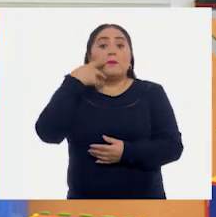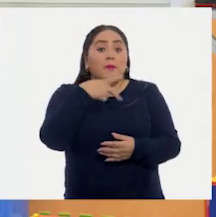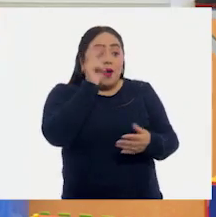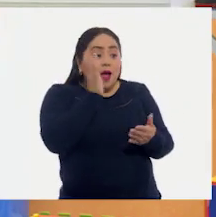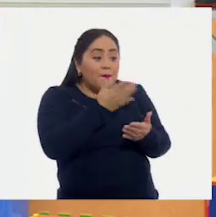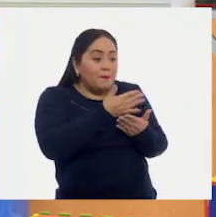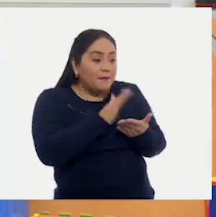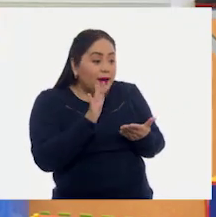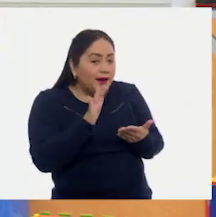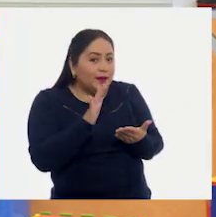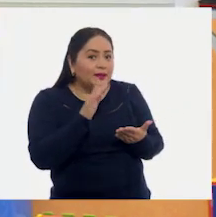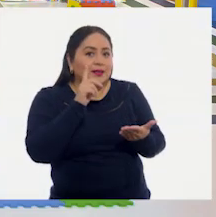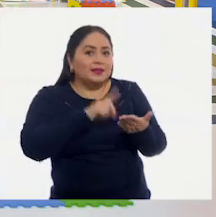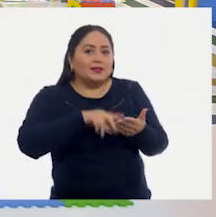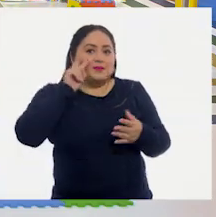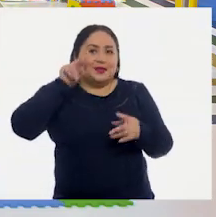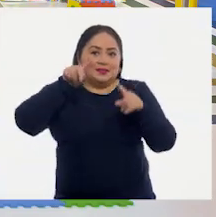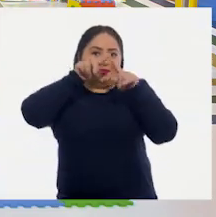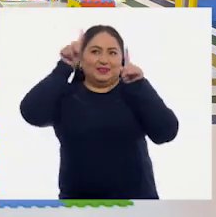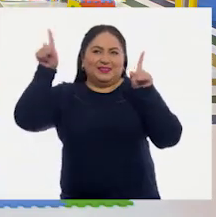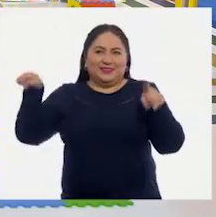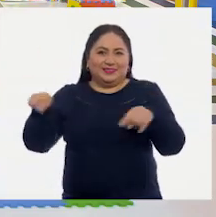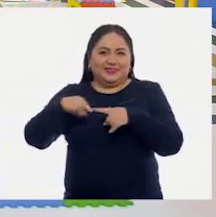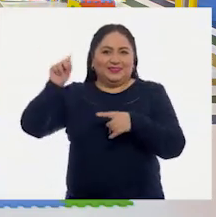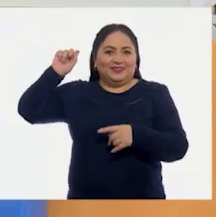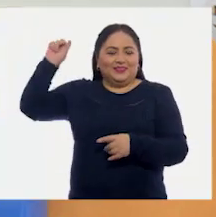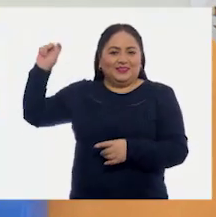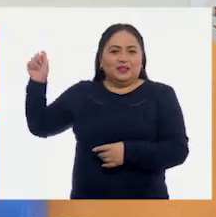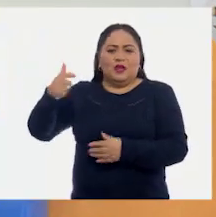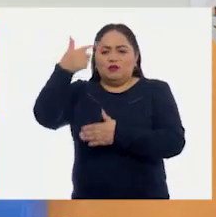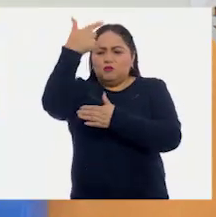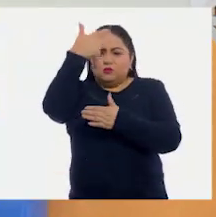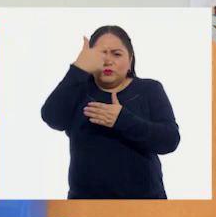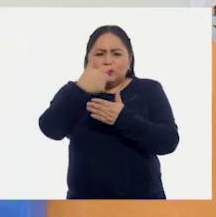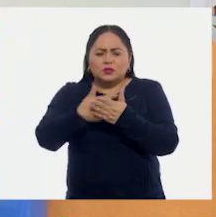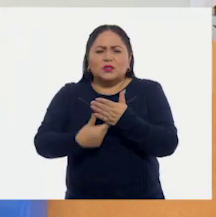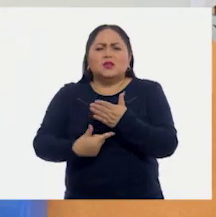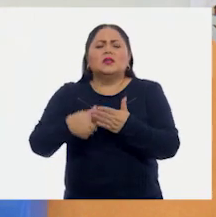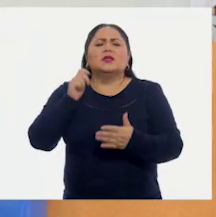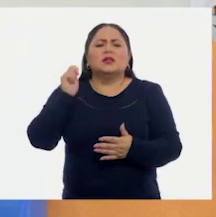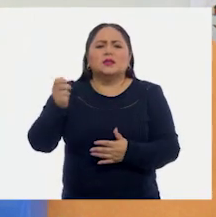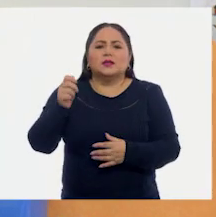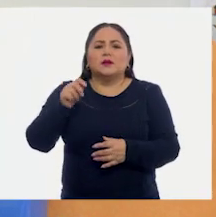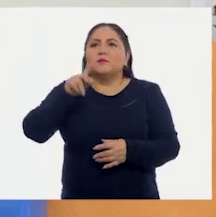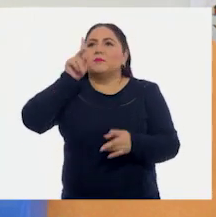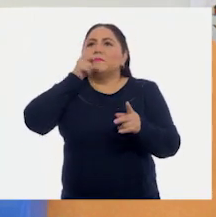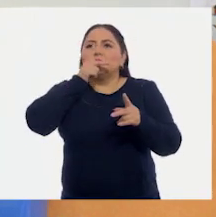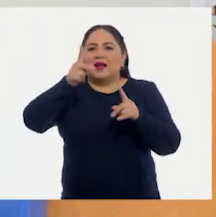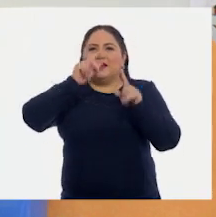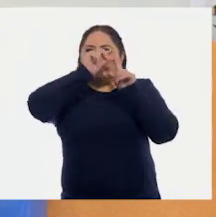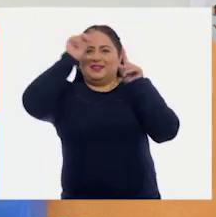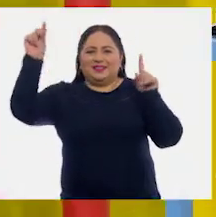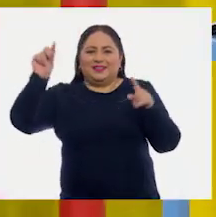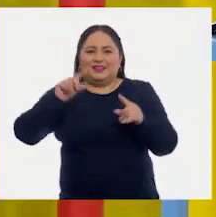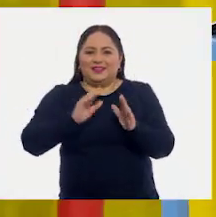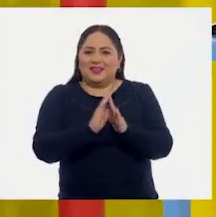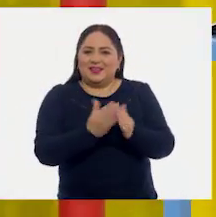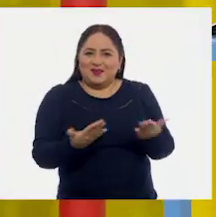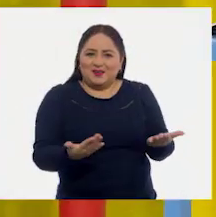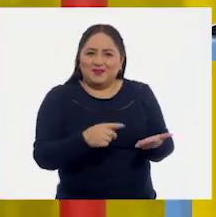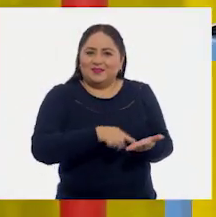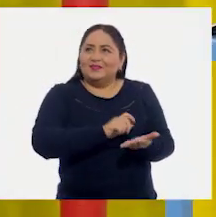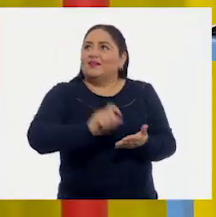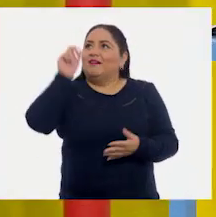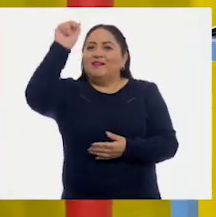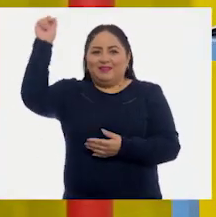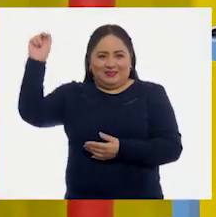nuestra pizarra hicimos una lista de títulos de libros... ¿Quién lo había escrito?